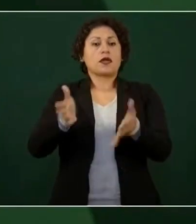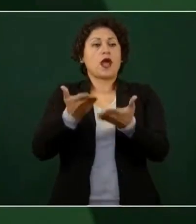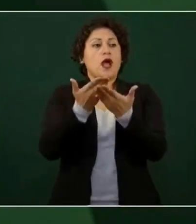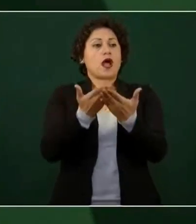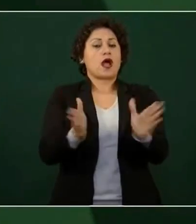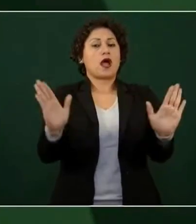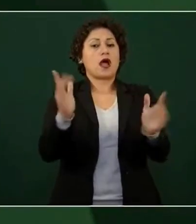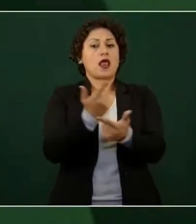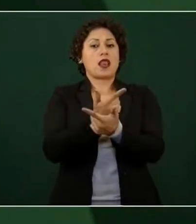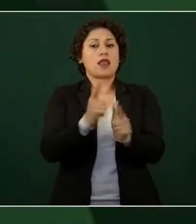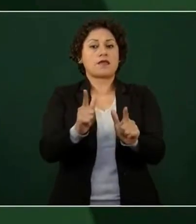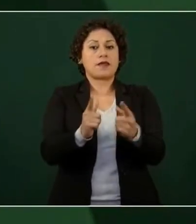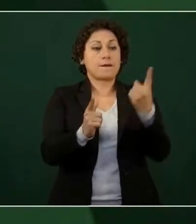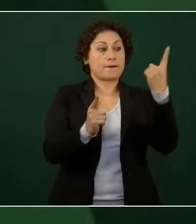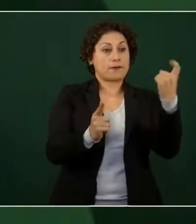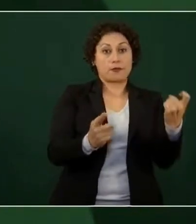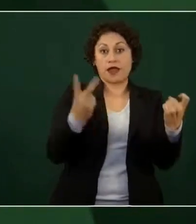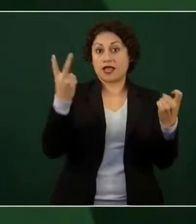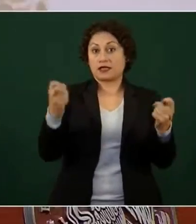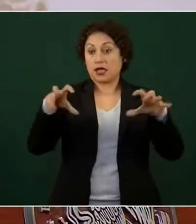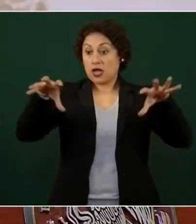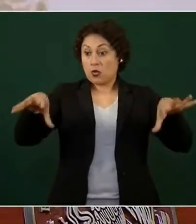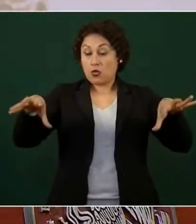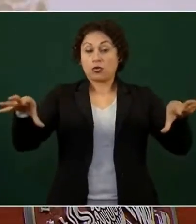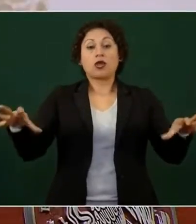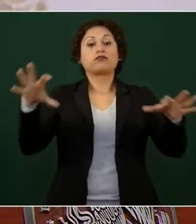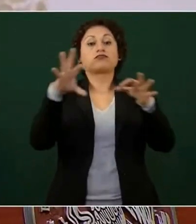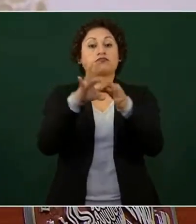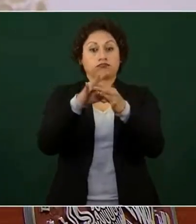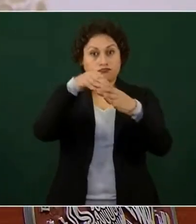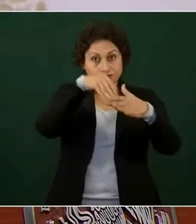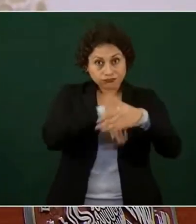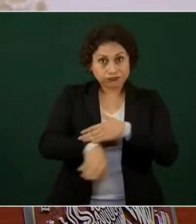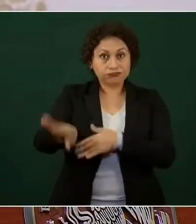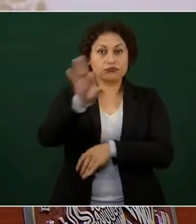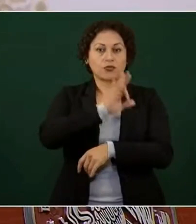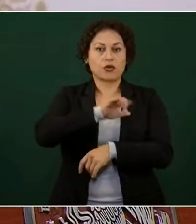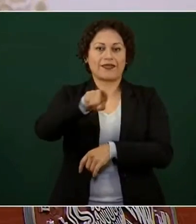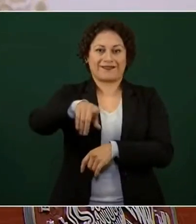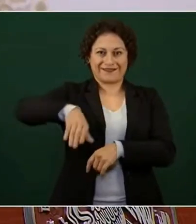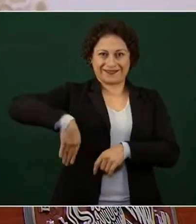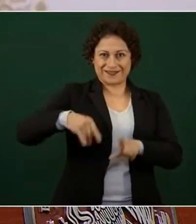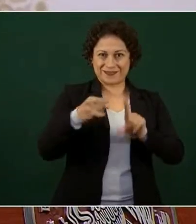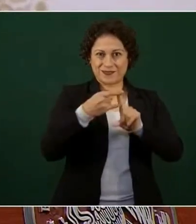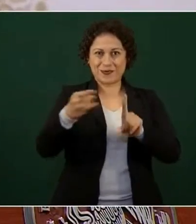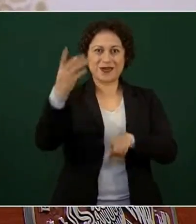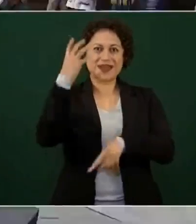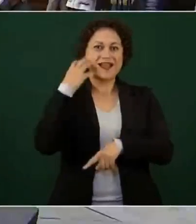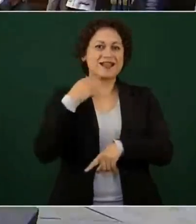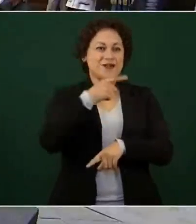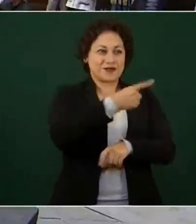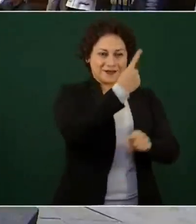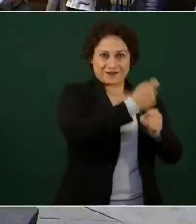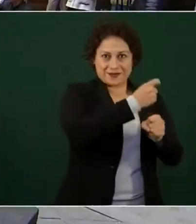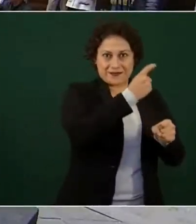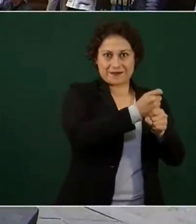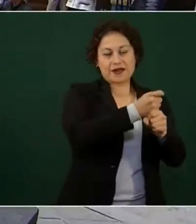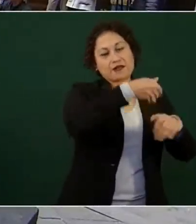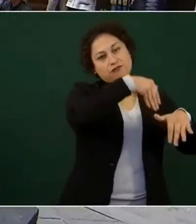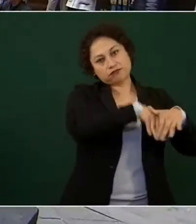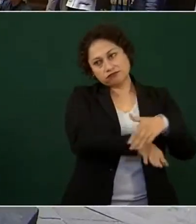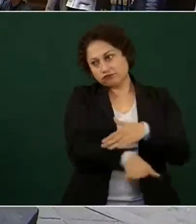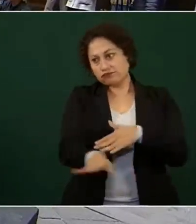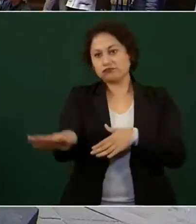segunda sección. La primera es justo donde está la Puerta de los Leones. Y entonces, este puente, que llamamos